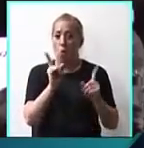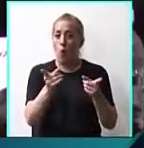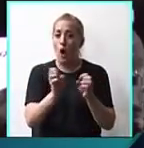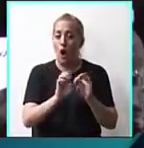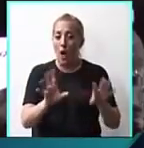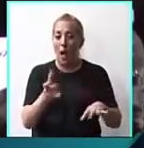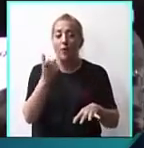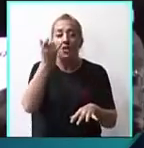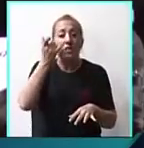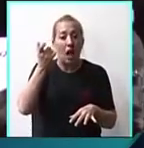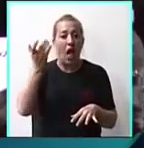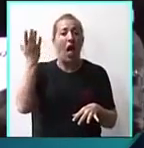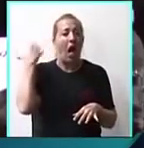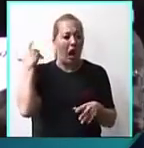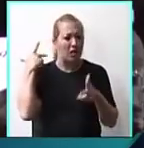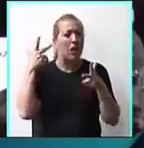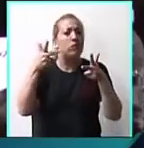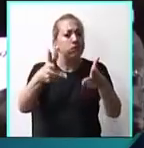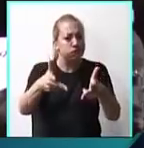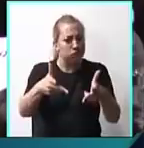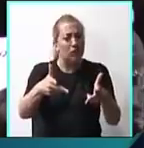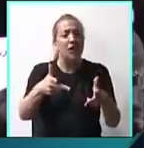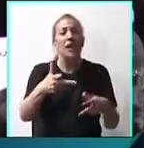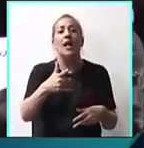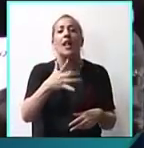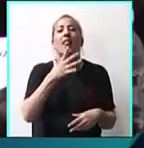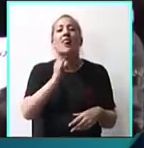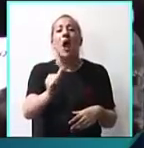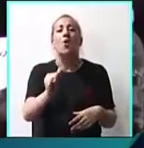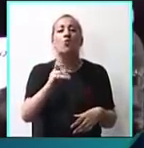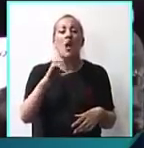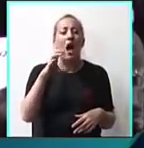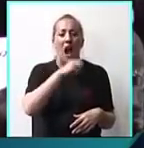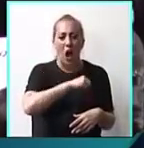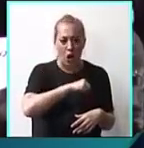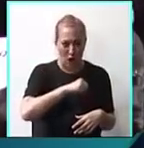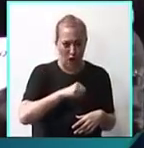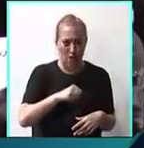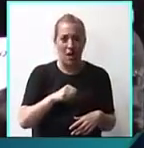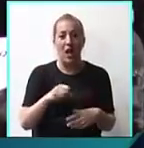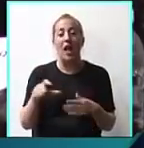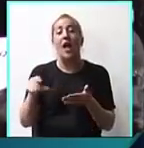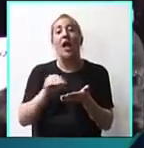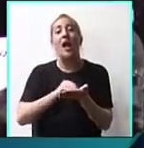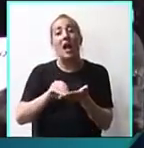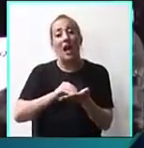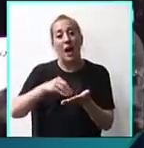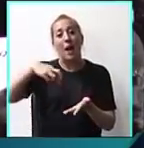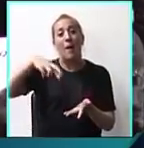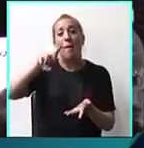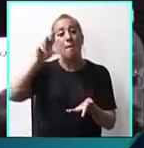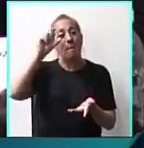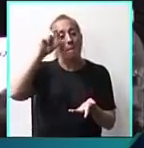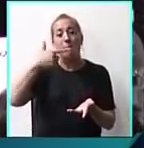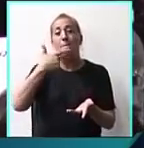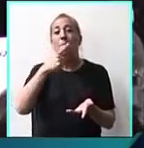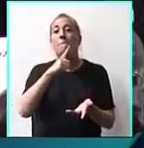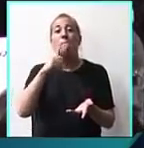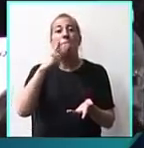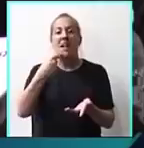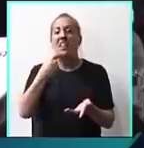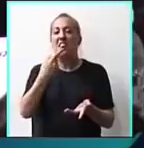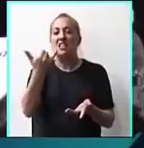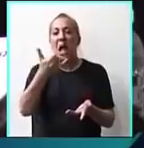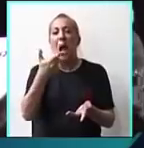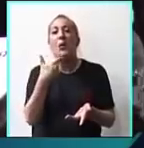se mencionó también, que es el de las denuncias anónimas. El diputado Presti mencionó videos que circulan,